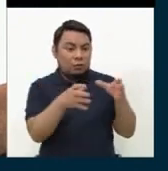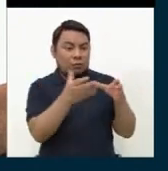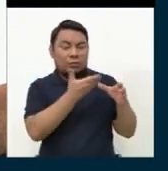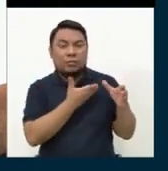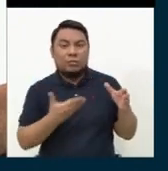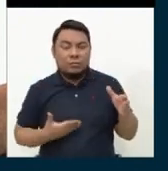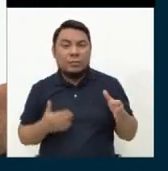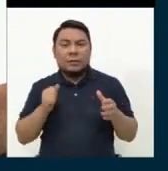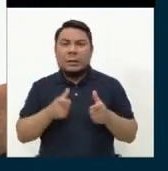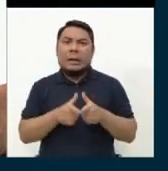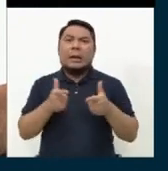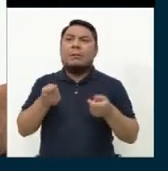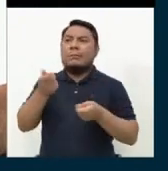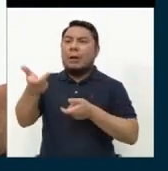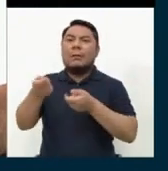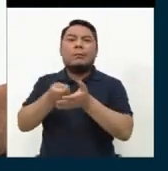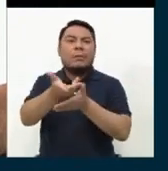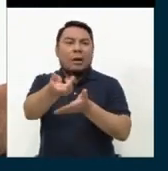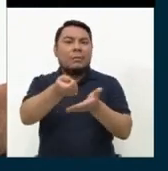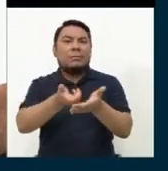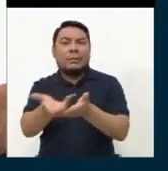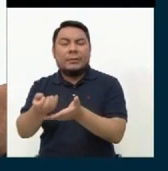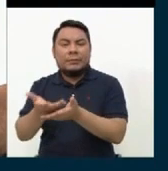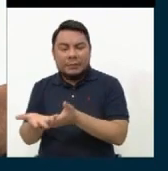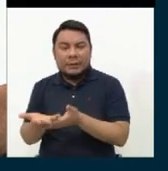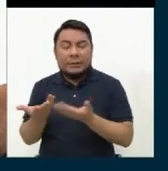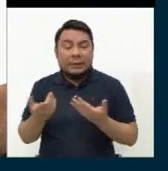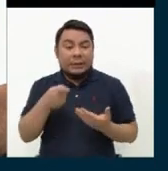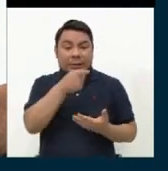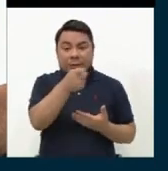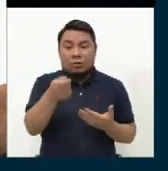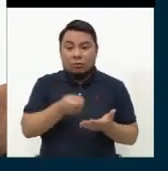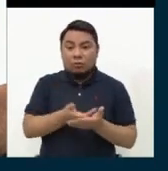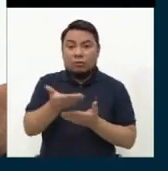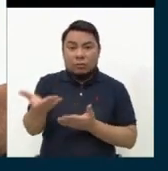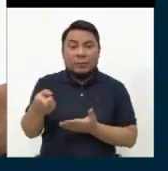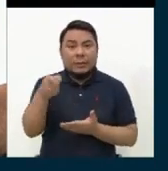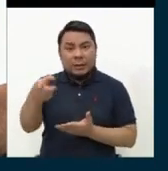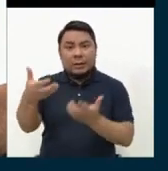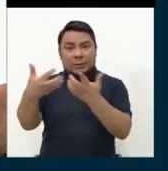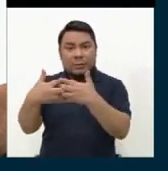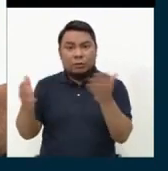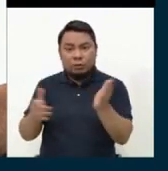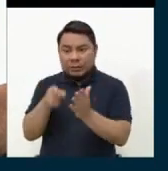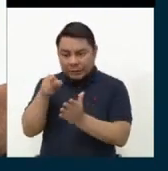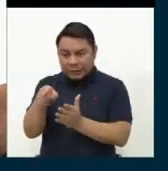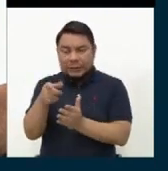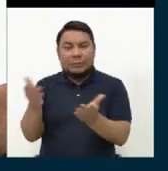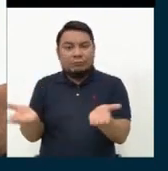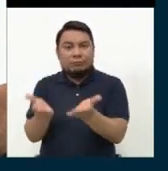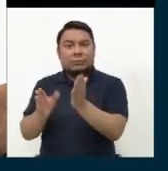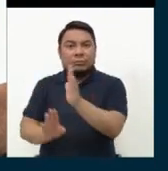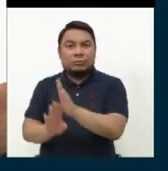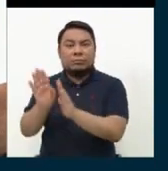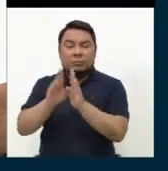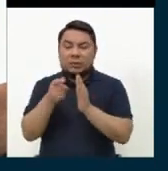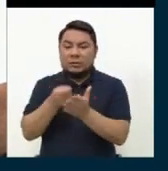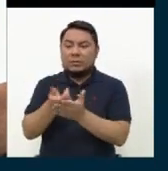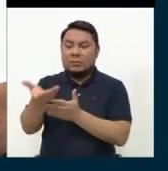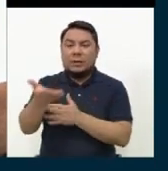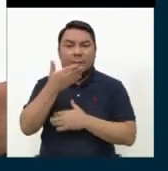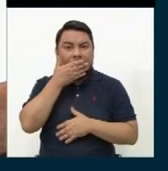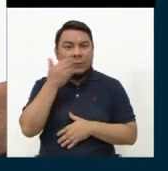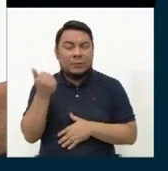gran comprador y, por lo tanto, dirigir bien esas compras puede impulsar a que las pequeñas y microempresas tengan mejores